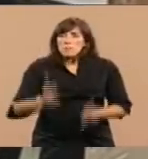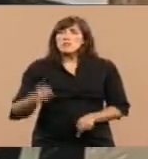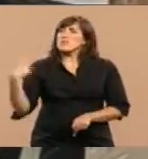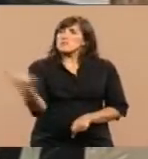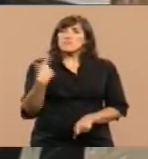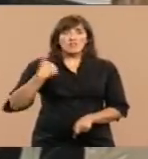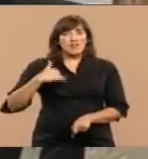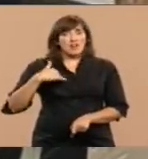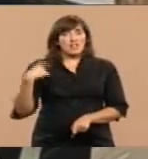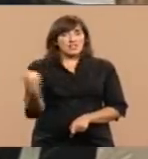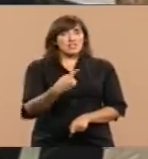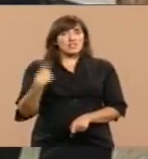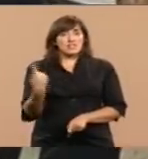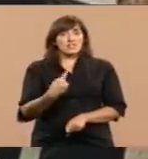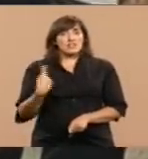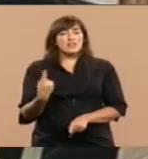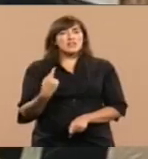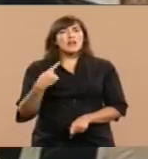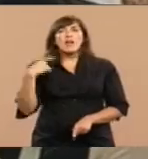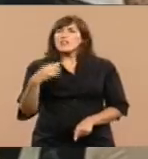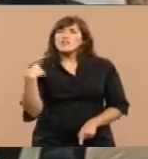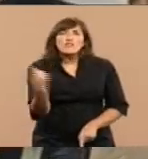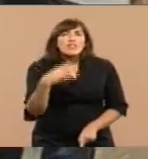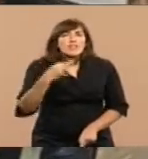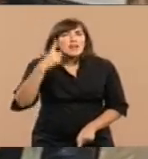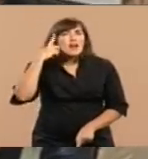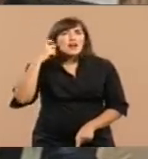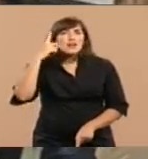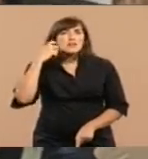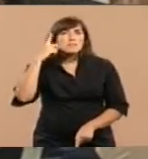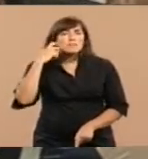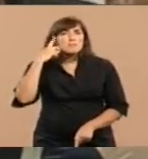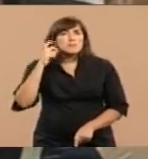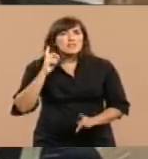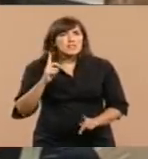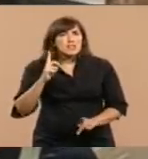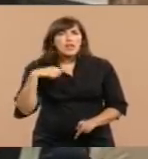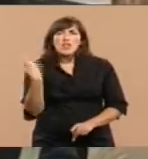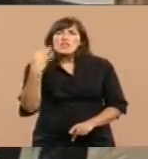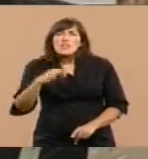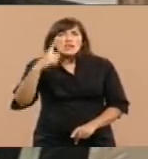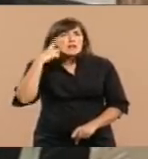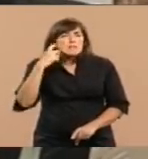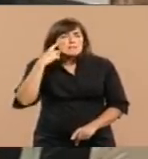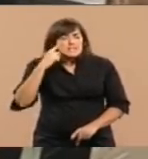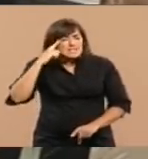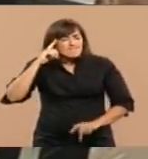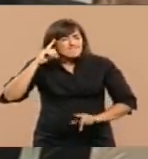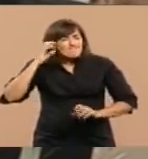aprendamos, hagamos el duro aprendizaje